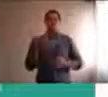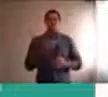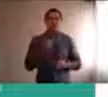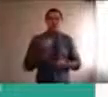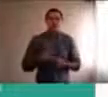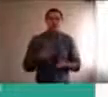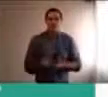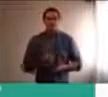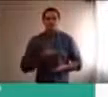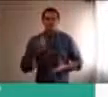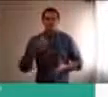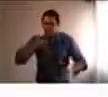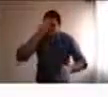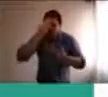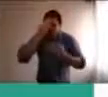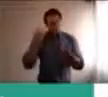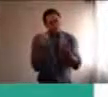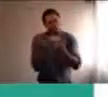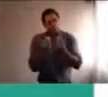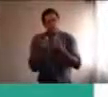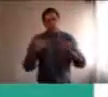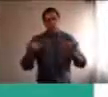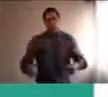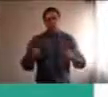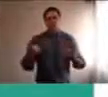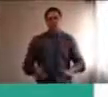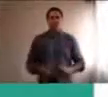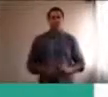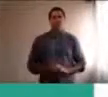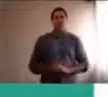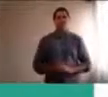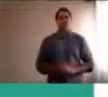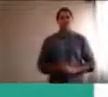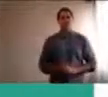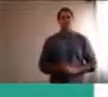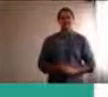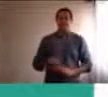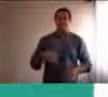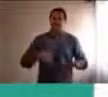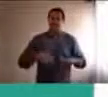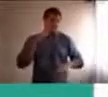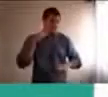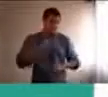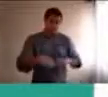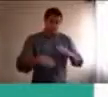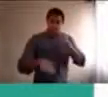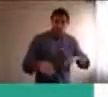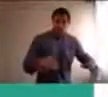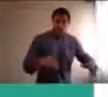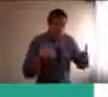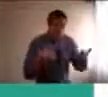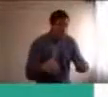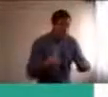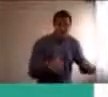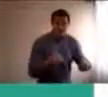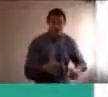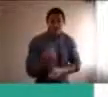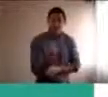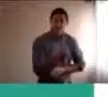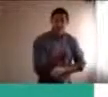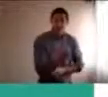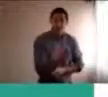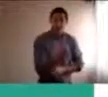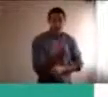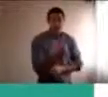jugando. Sí, también con los más chiquitos, que a veces, hasta juegan solos, pero poder permitirles, esos espacios de juego,